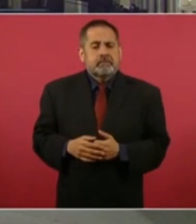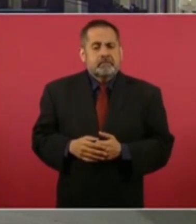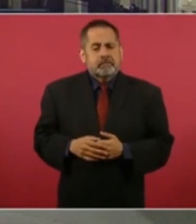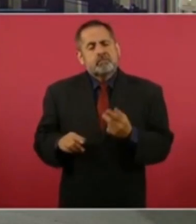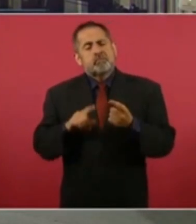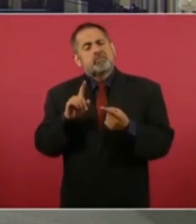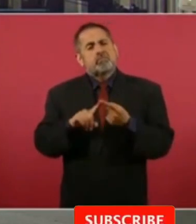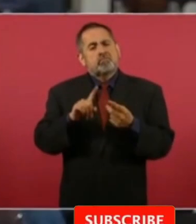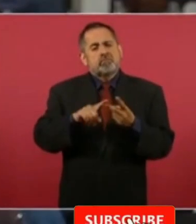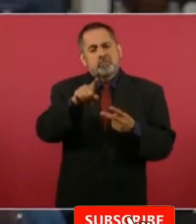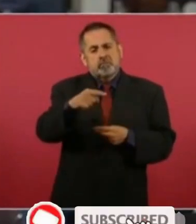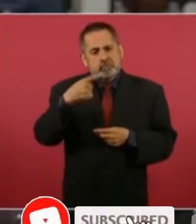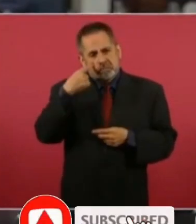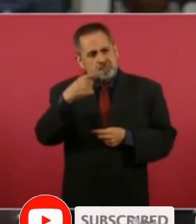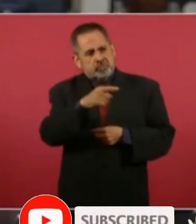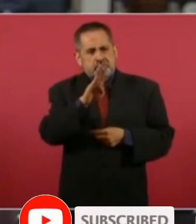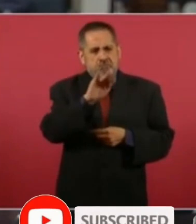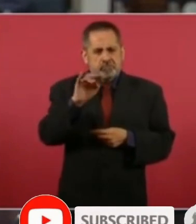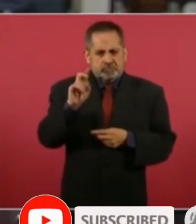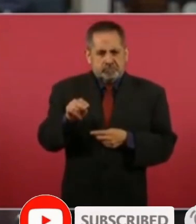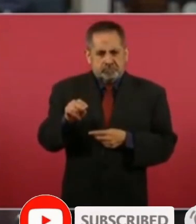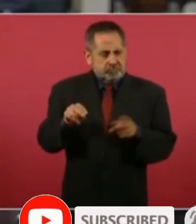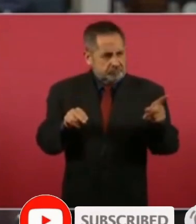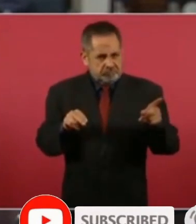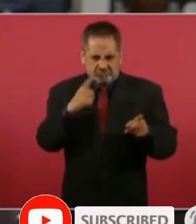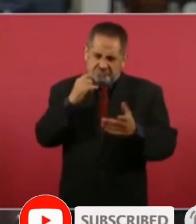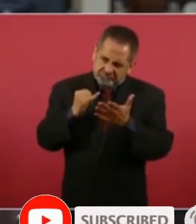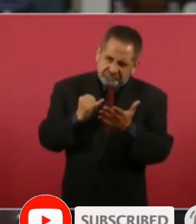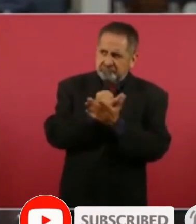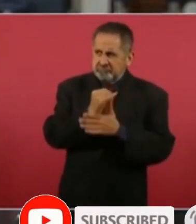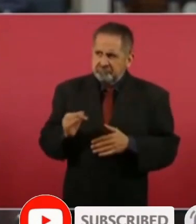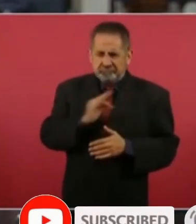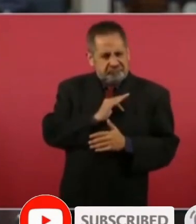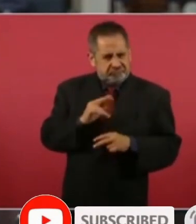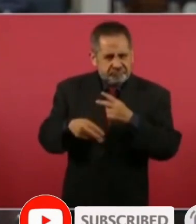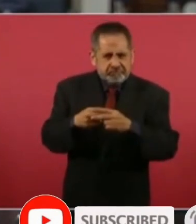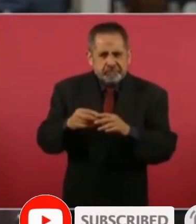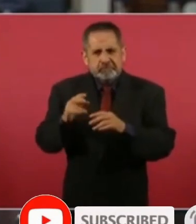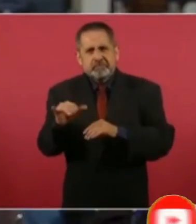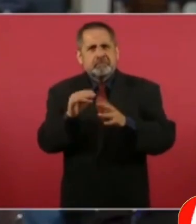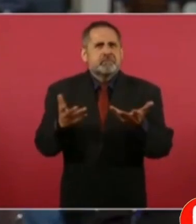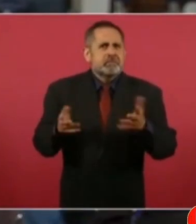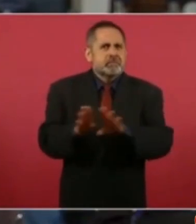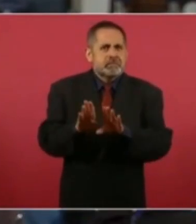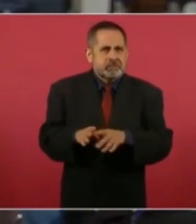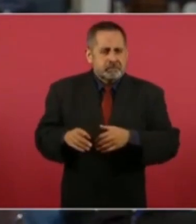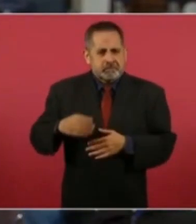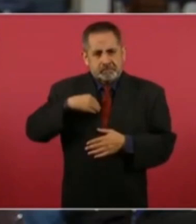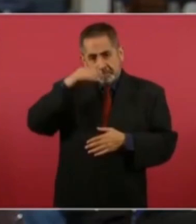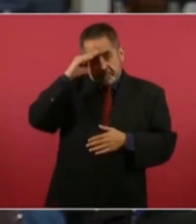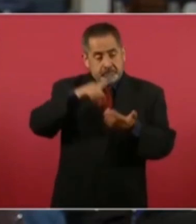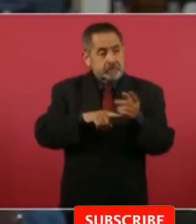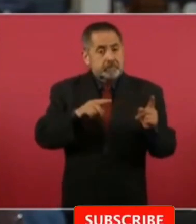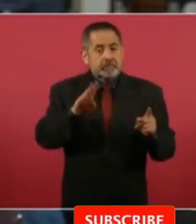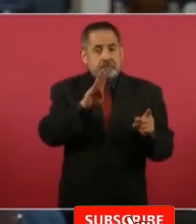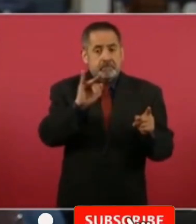¿qué tan atrevido vio a Joe Biden? Porque usted hablaba de tomar decisiones atrevidas. Y yo quiero puntualizar que Joe Biden fue